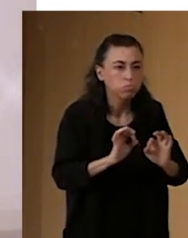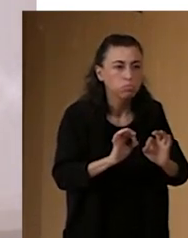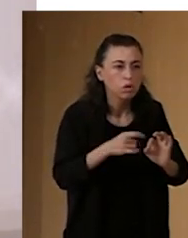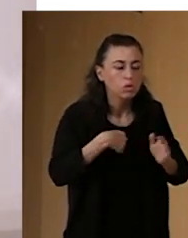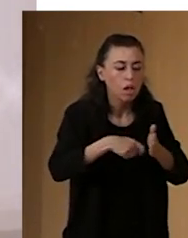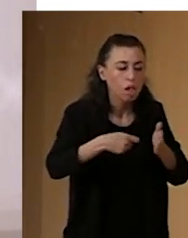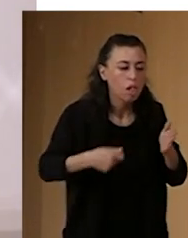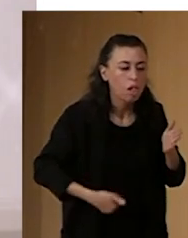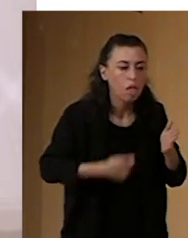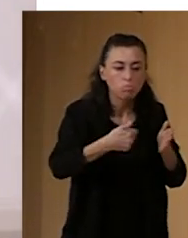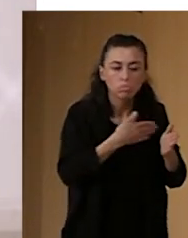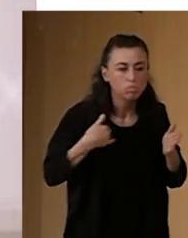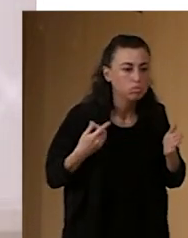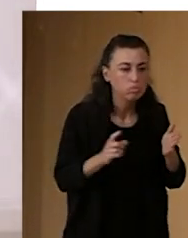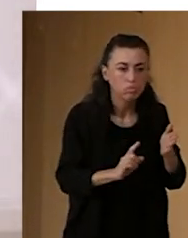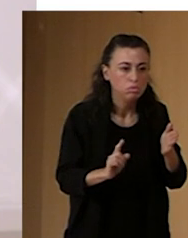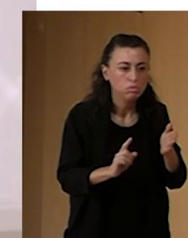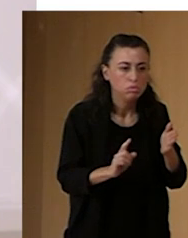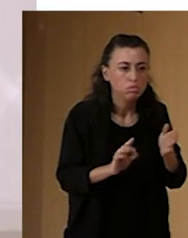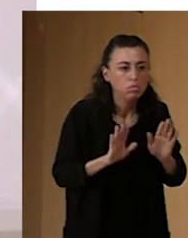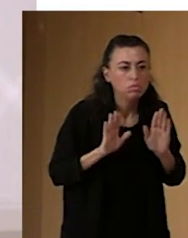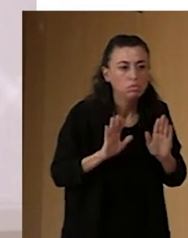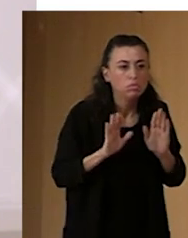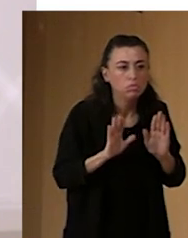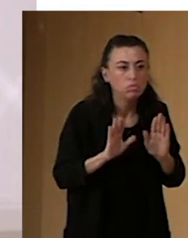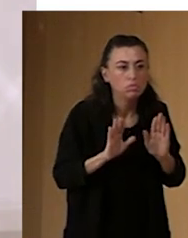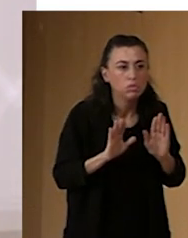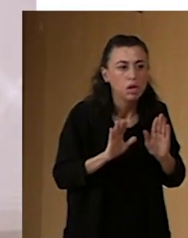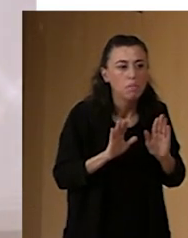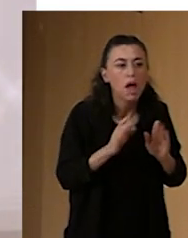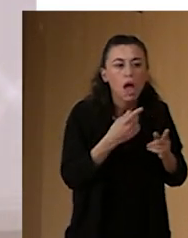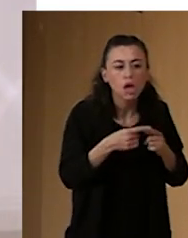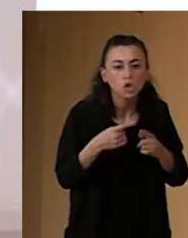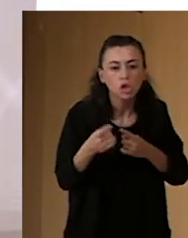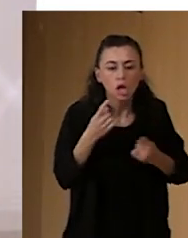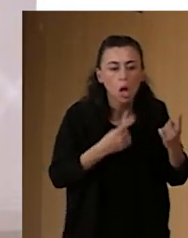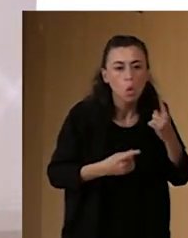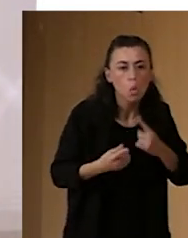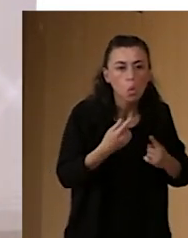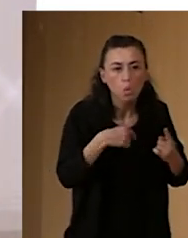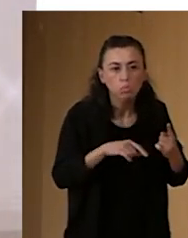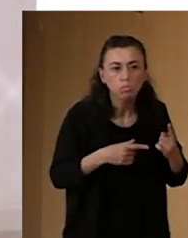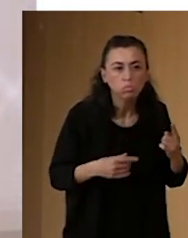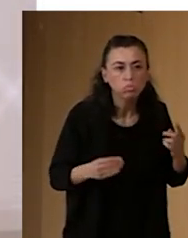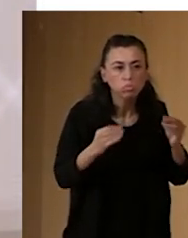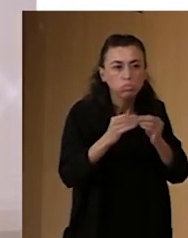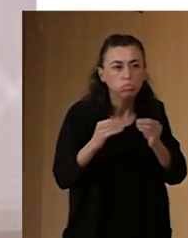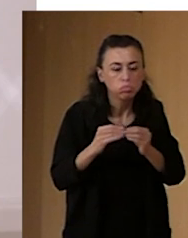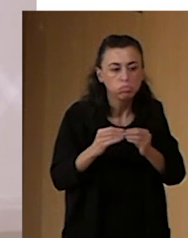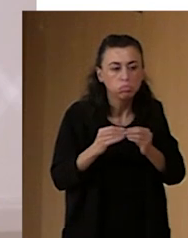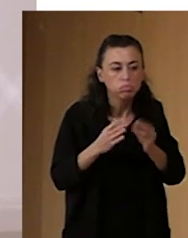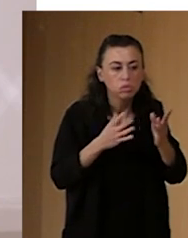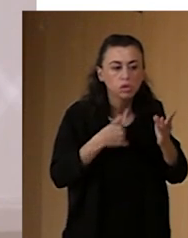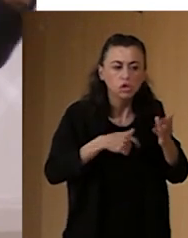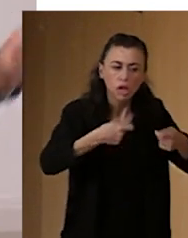en esto, pero, bueno, algunas cosas que hemos ido viendo y que insistimos mucho en los espacios culturales con los que